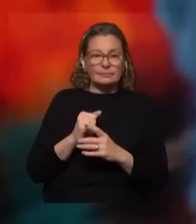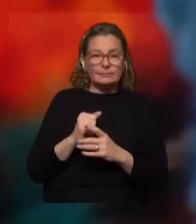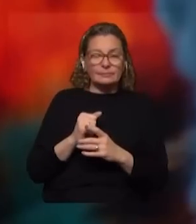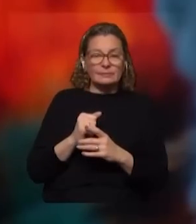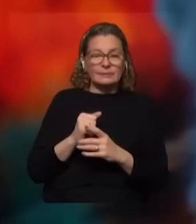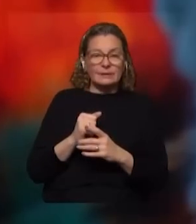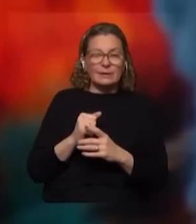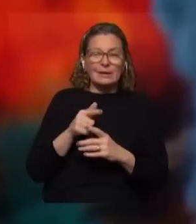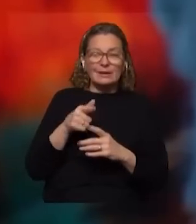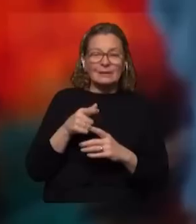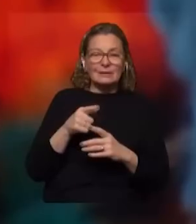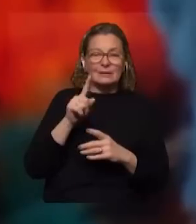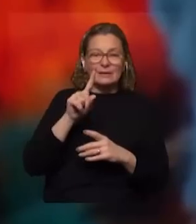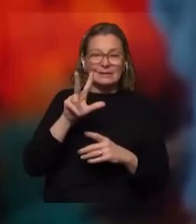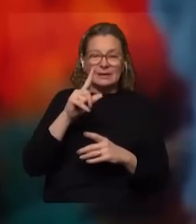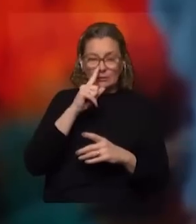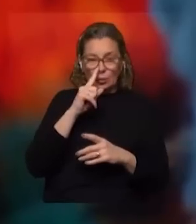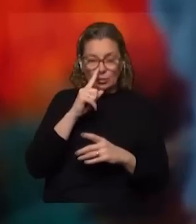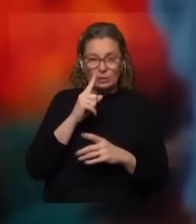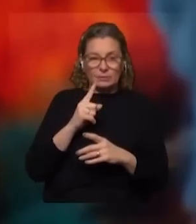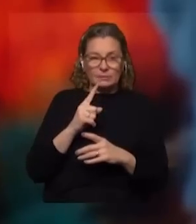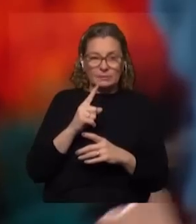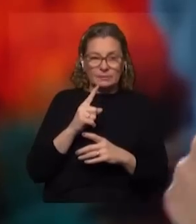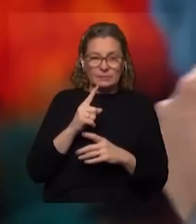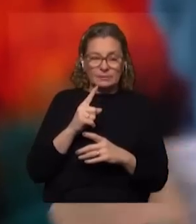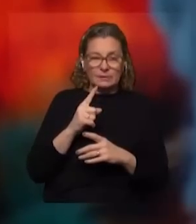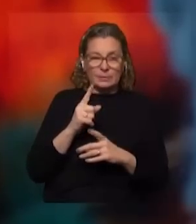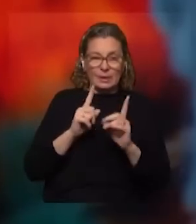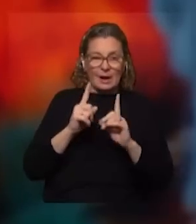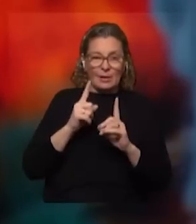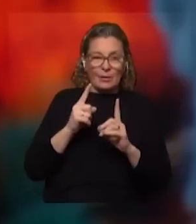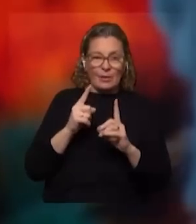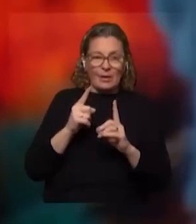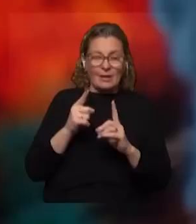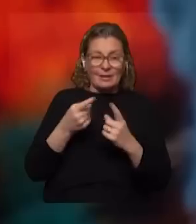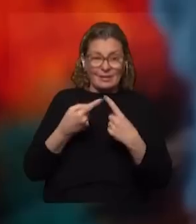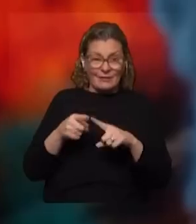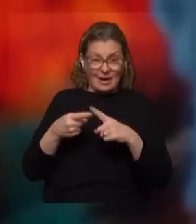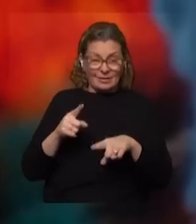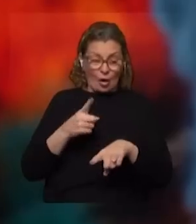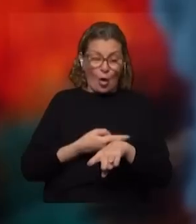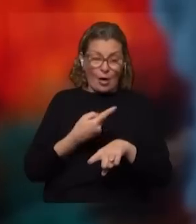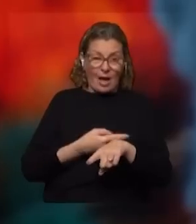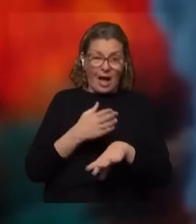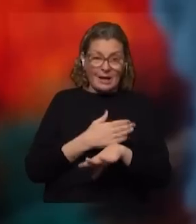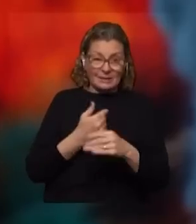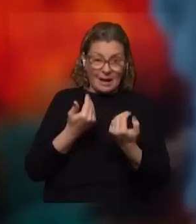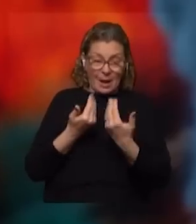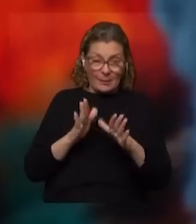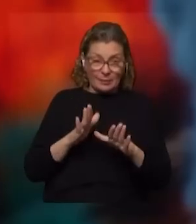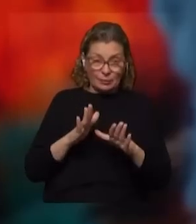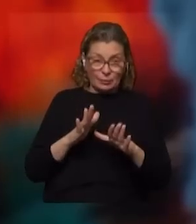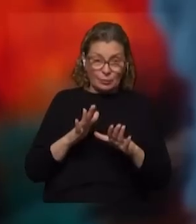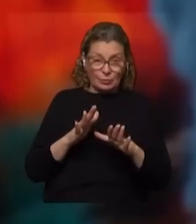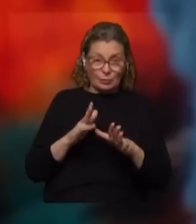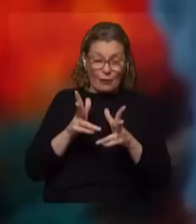en el caso concreto del 13 de junio, que por algo convocamos las cosas varias horas antes de la apertura formal,